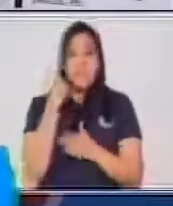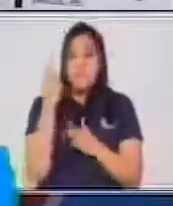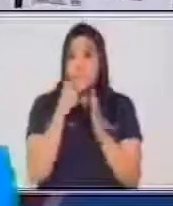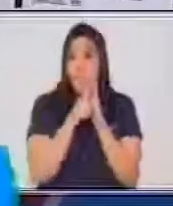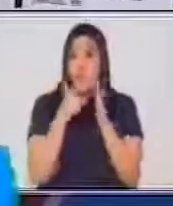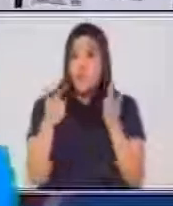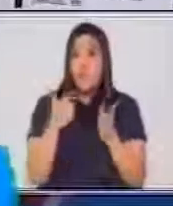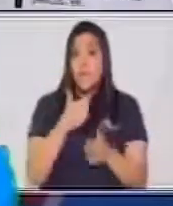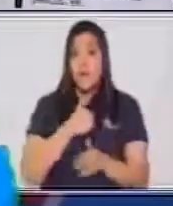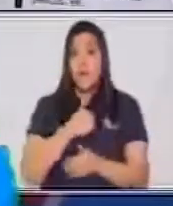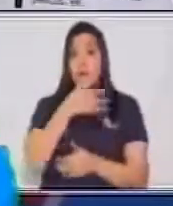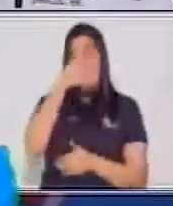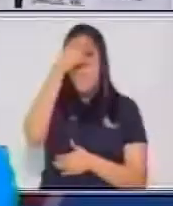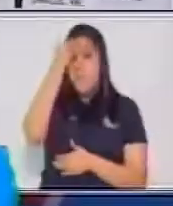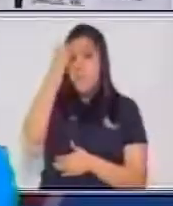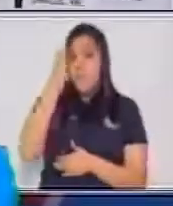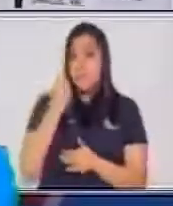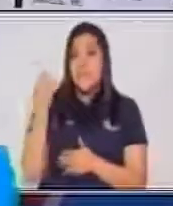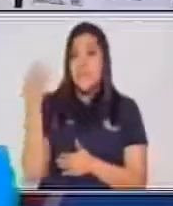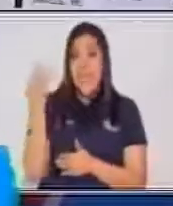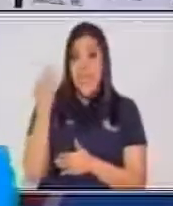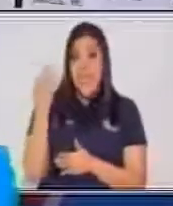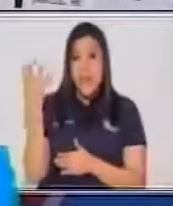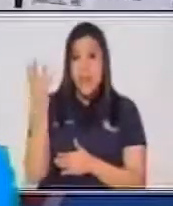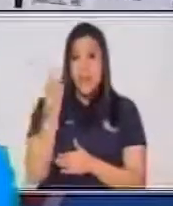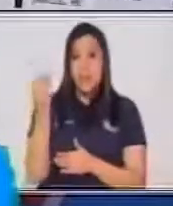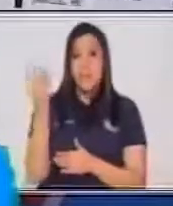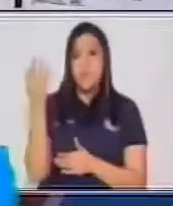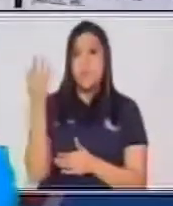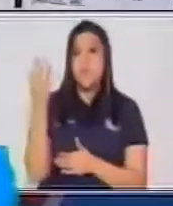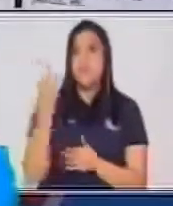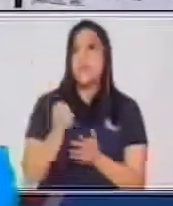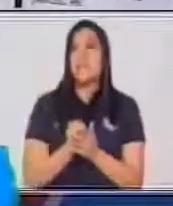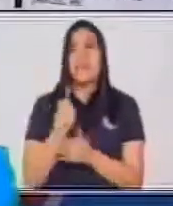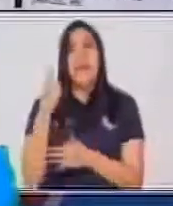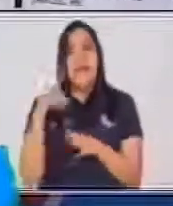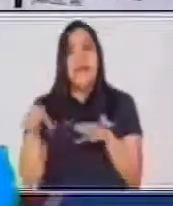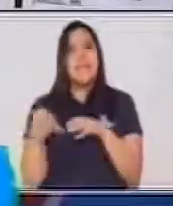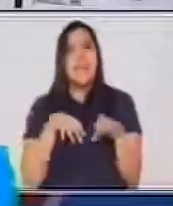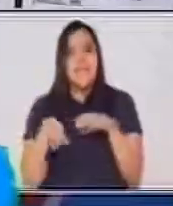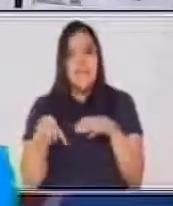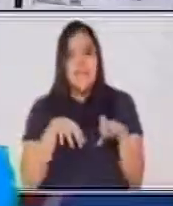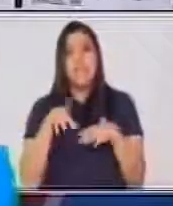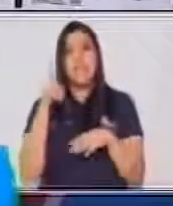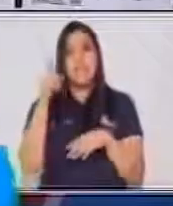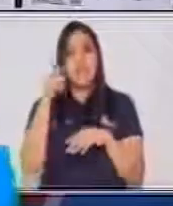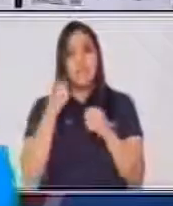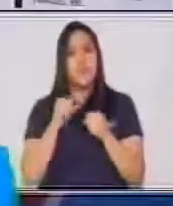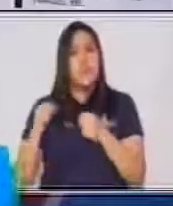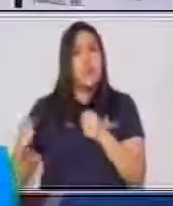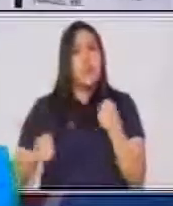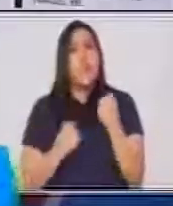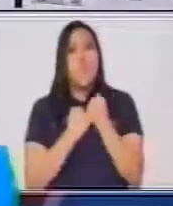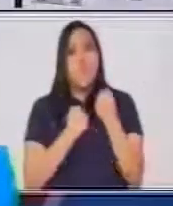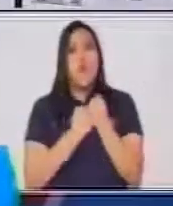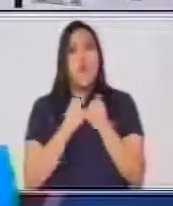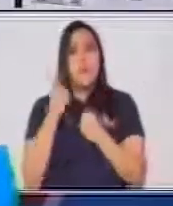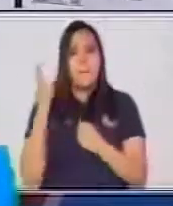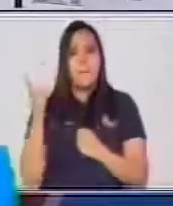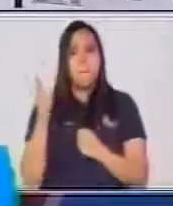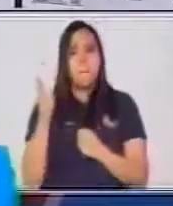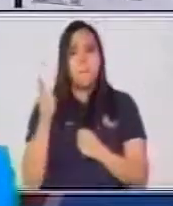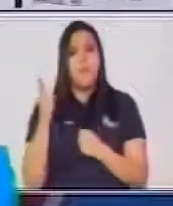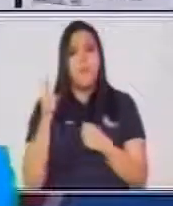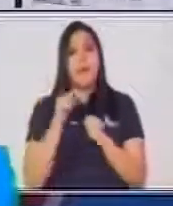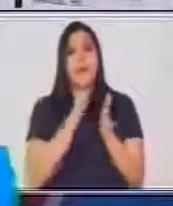en la unidad 3, hay actividades donde vas a reforzar el tema del trifoliar. Yo te